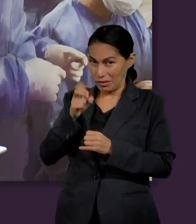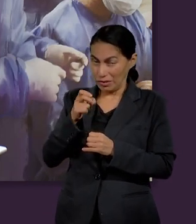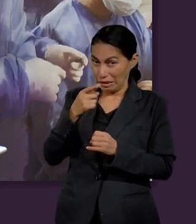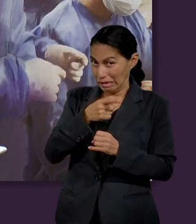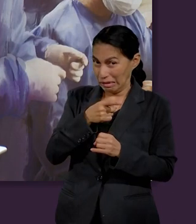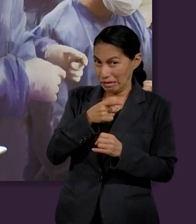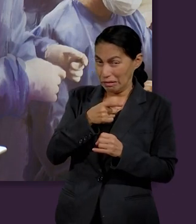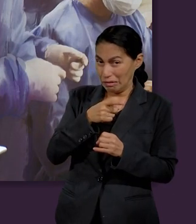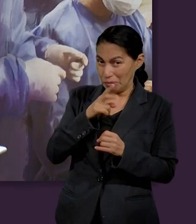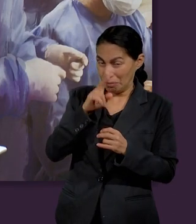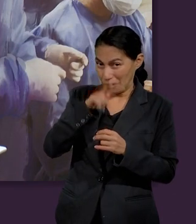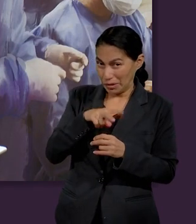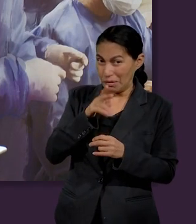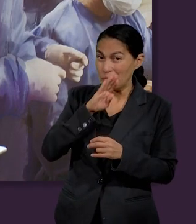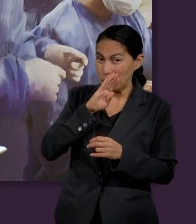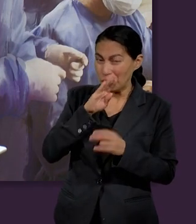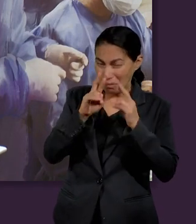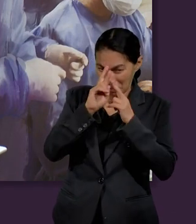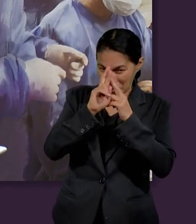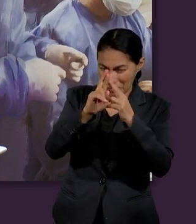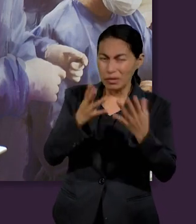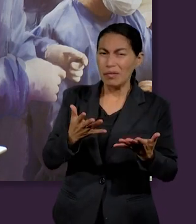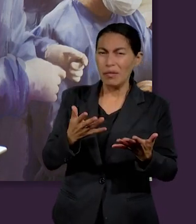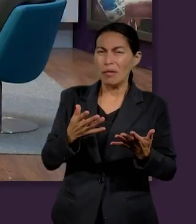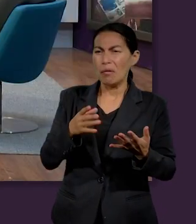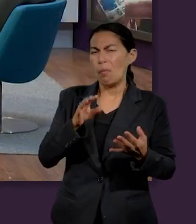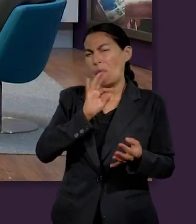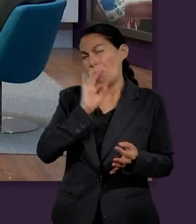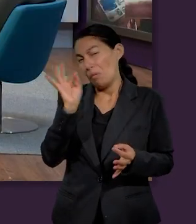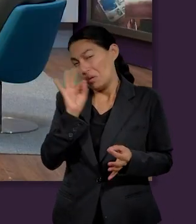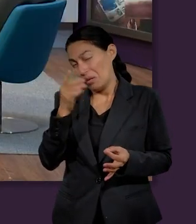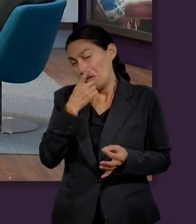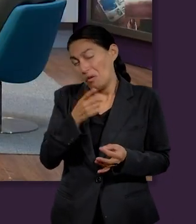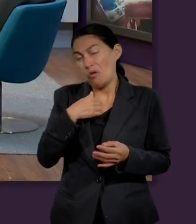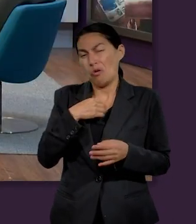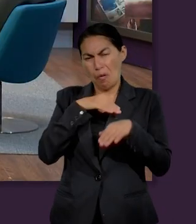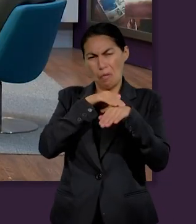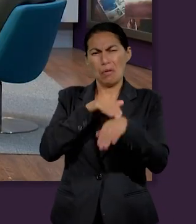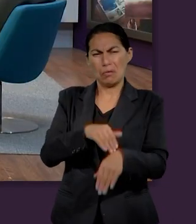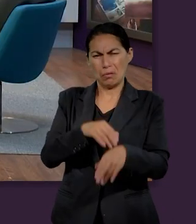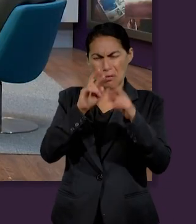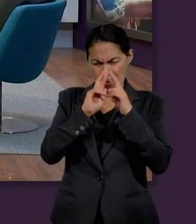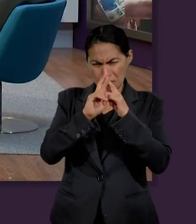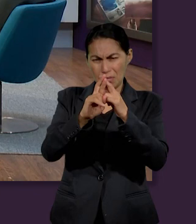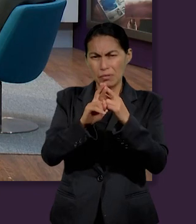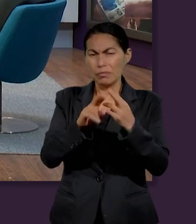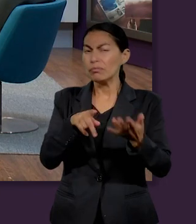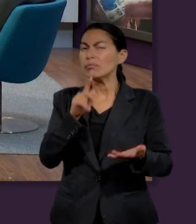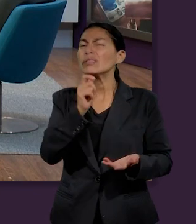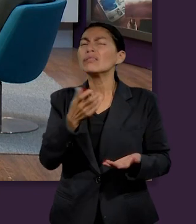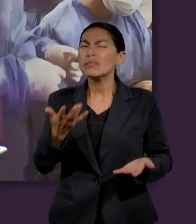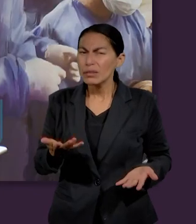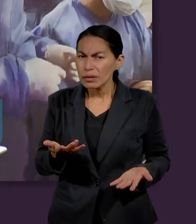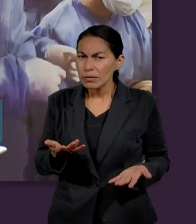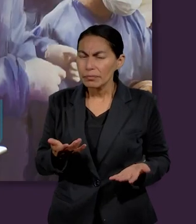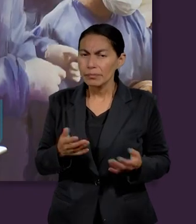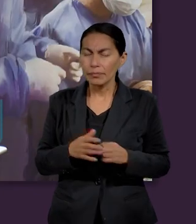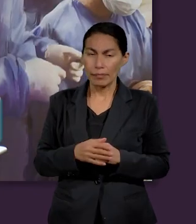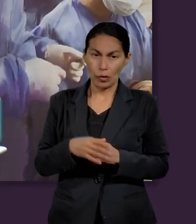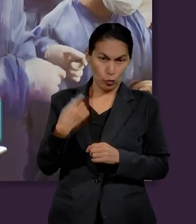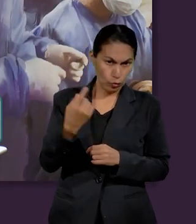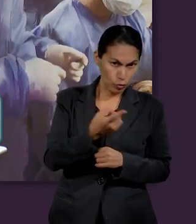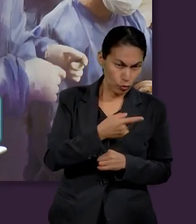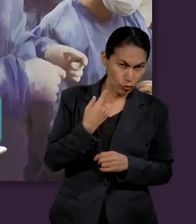estaba honrando a su madre? Él pudo haber dicho pues yo le estoy obendeciendo, yo le estoy honrando. ¿Pero qué es honrar a nuestros padres?